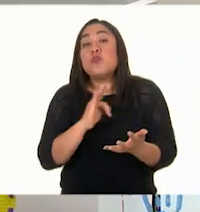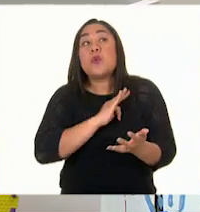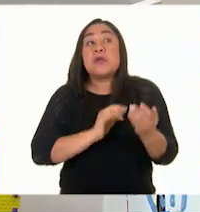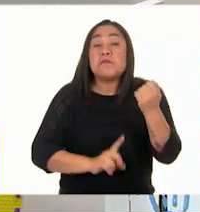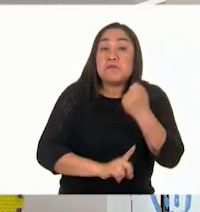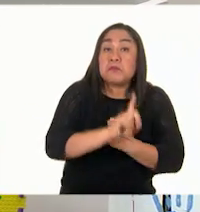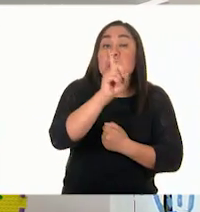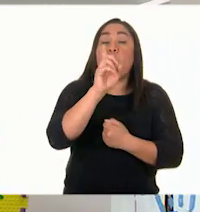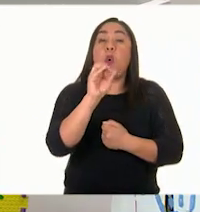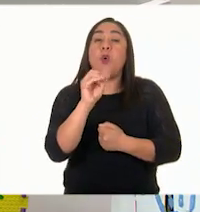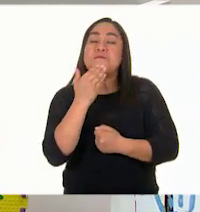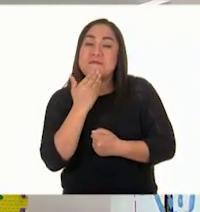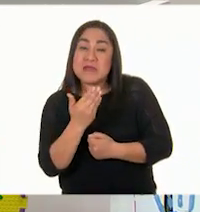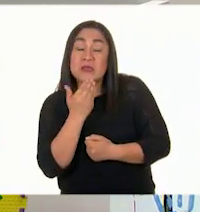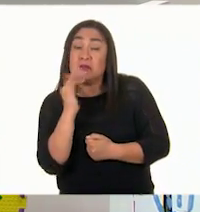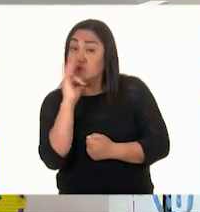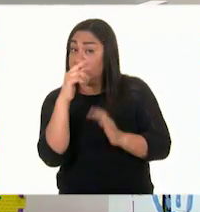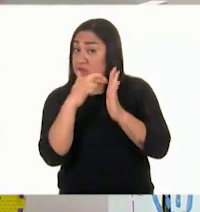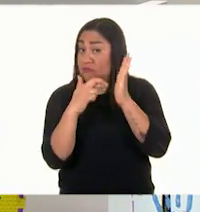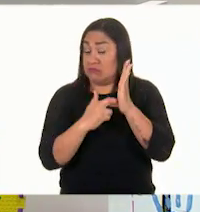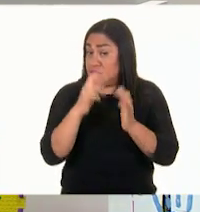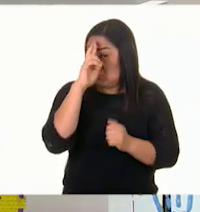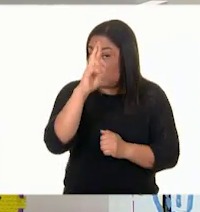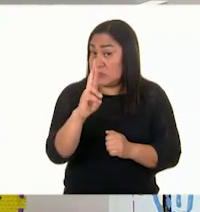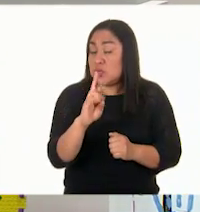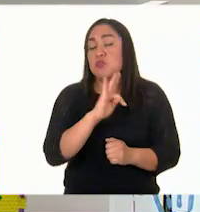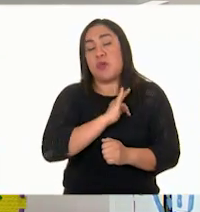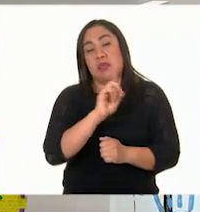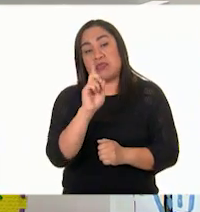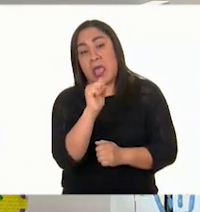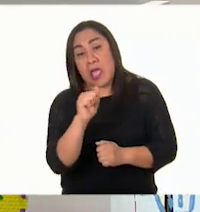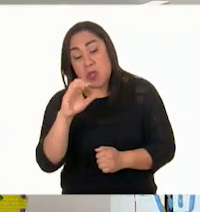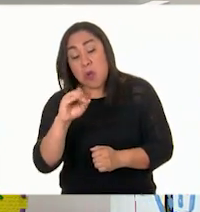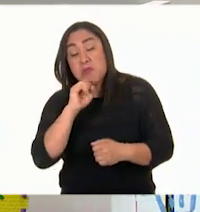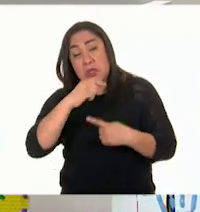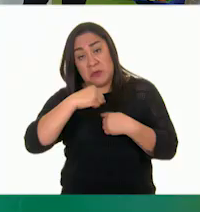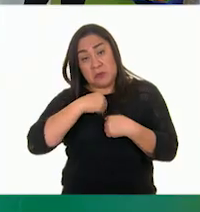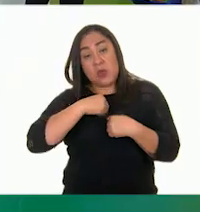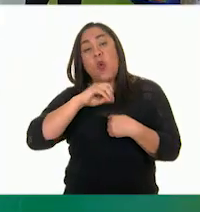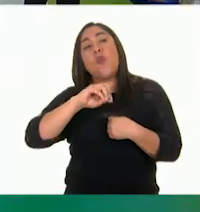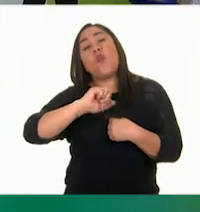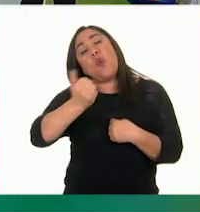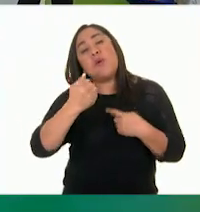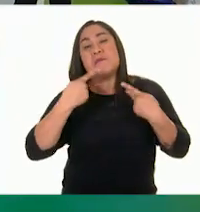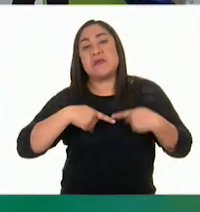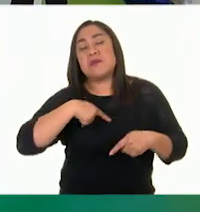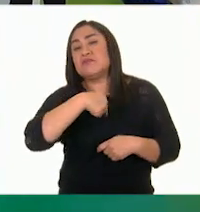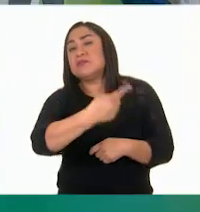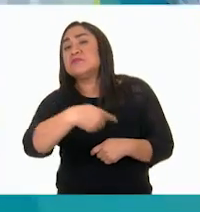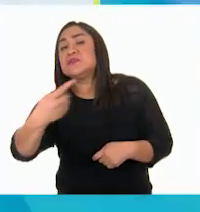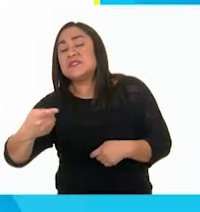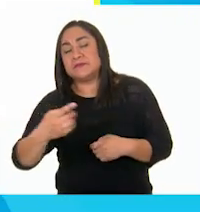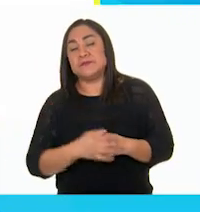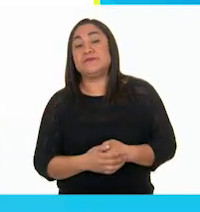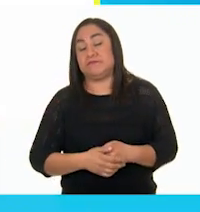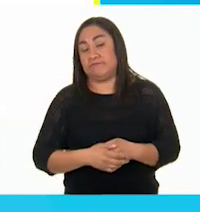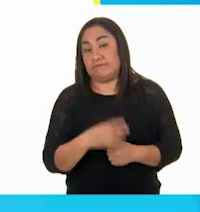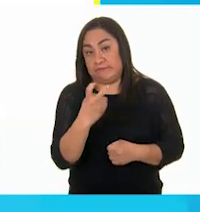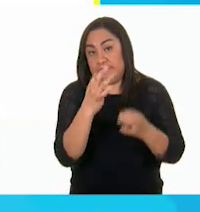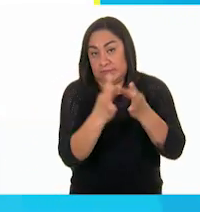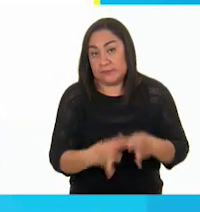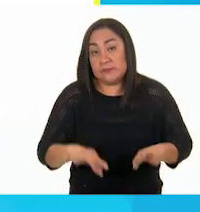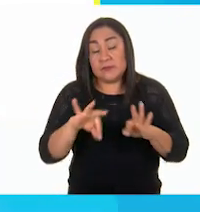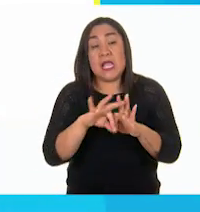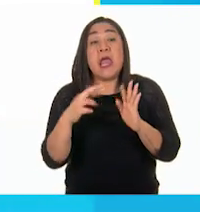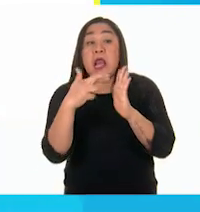que al no respetar las reglas, podemos ocasionar daño a nosotros o a los demás. Así es, Pili. Por eso, es muy importante que las